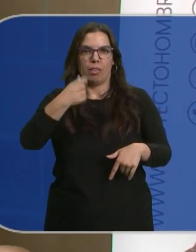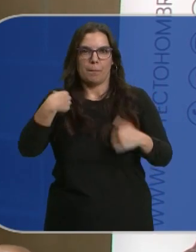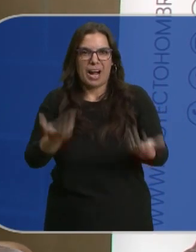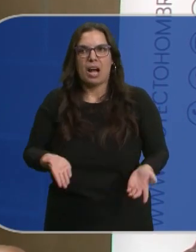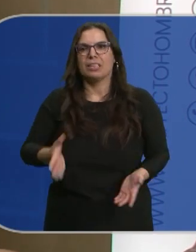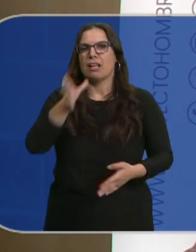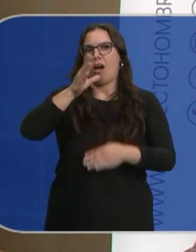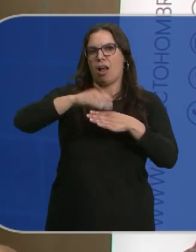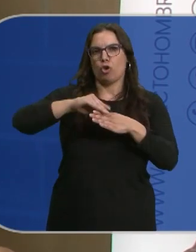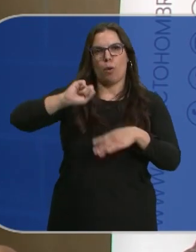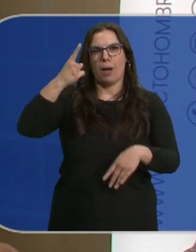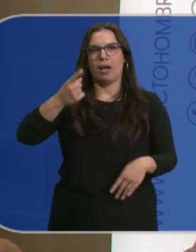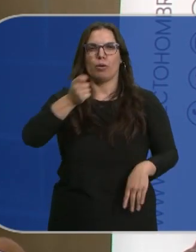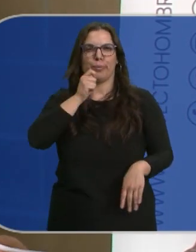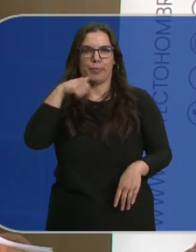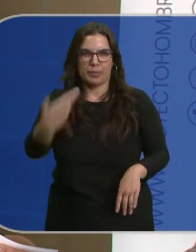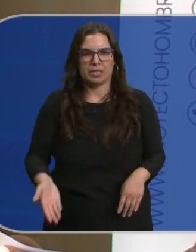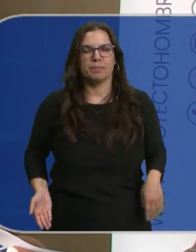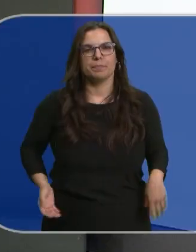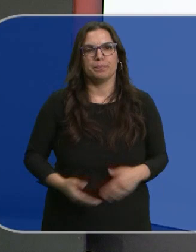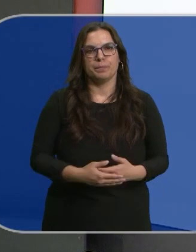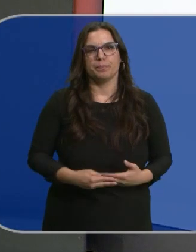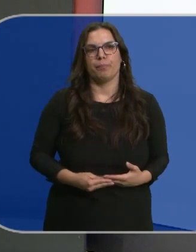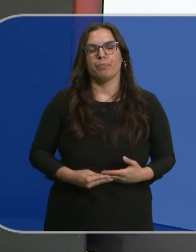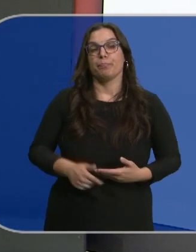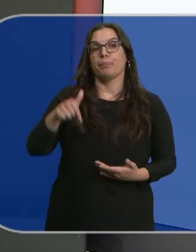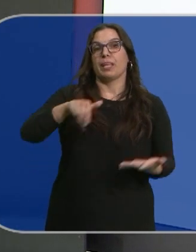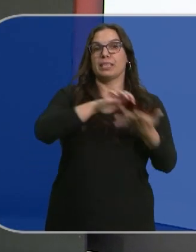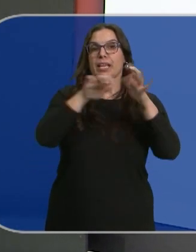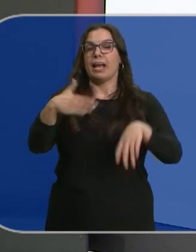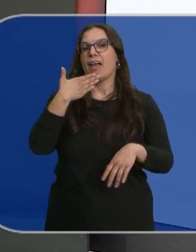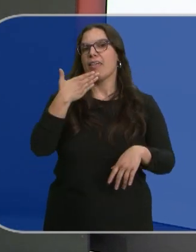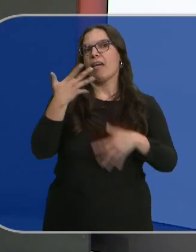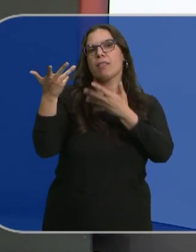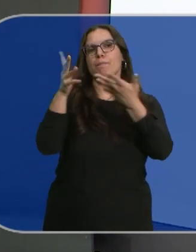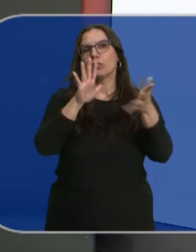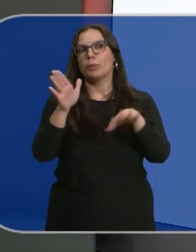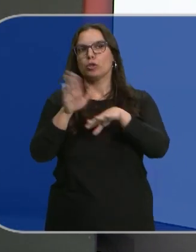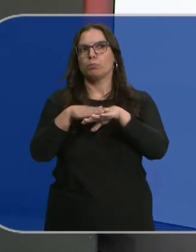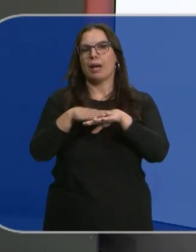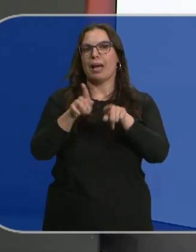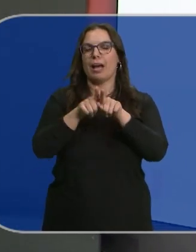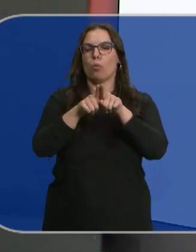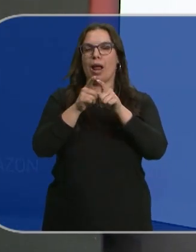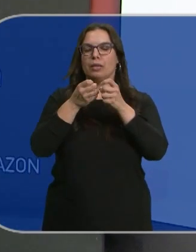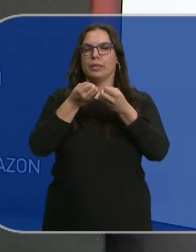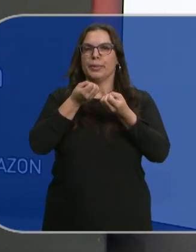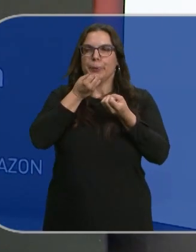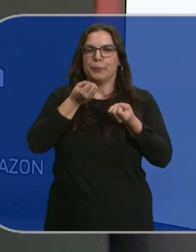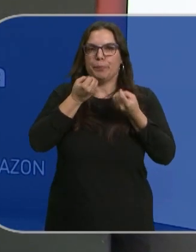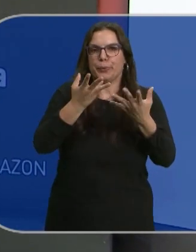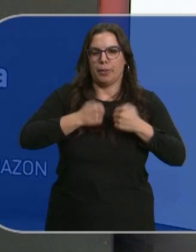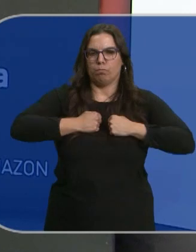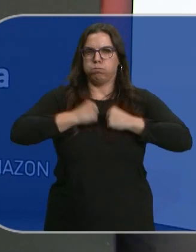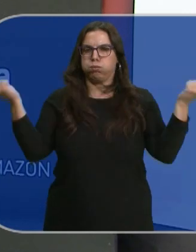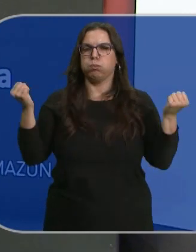alcohol y de cannabis. En Castilla y León, la edad media para compartir por vez primera la orientación sexual